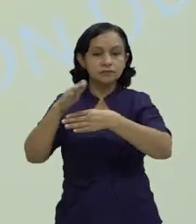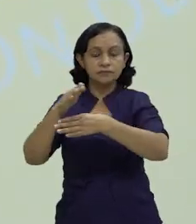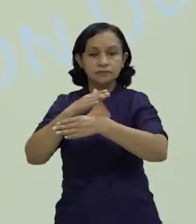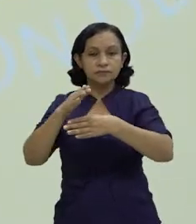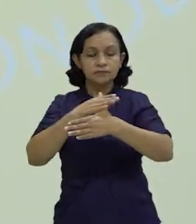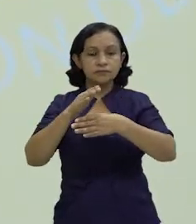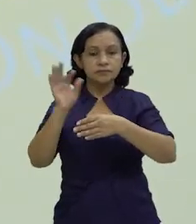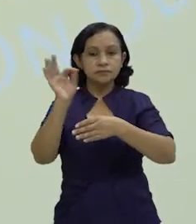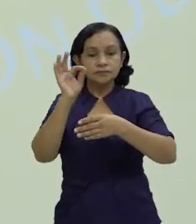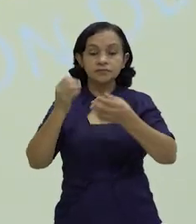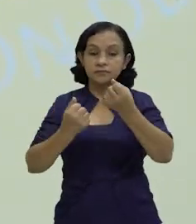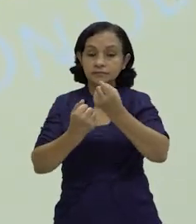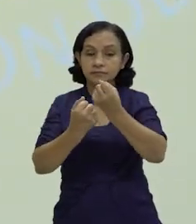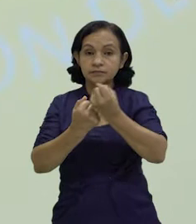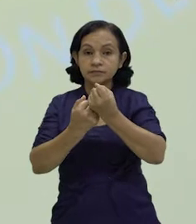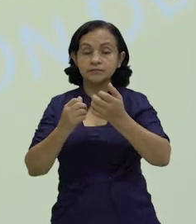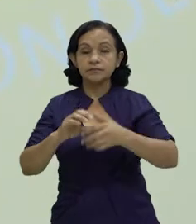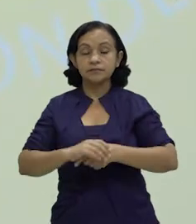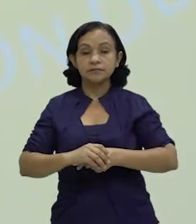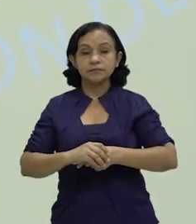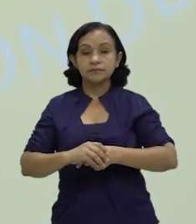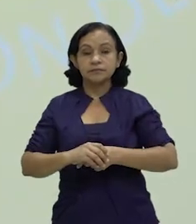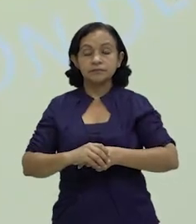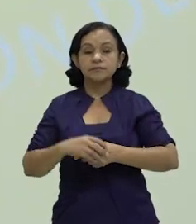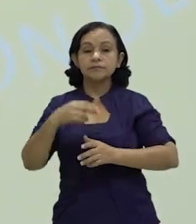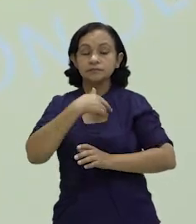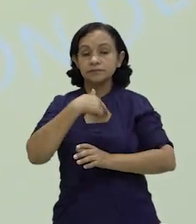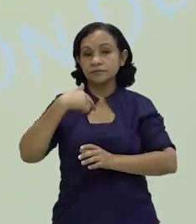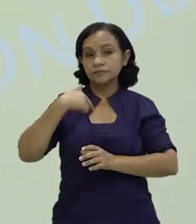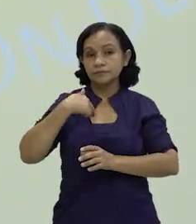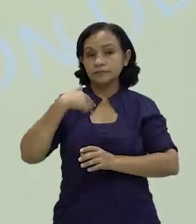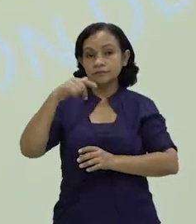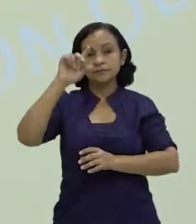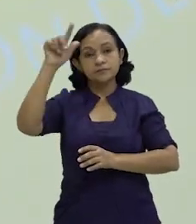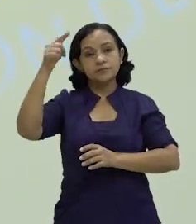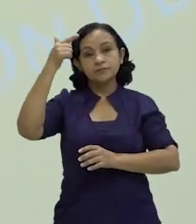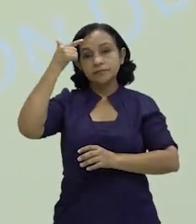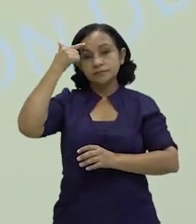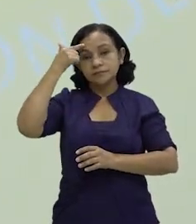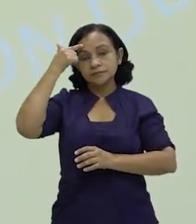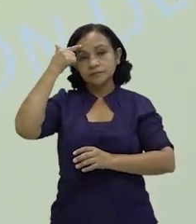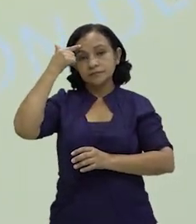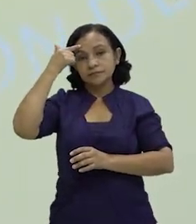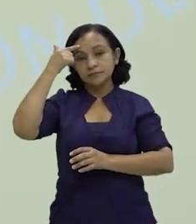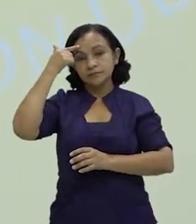mecanismos que ha creado el gobierno